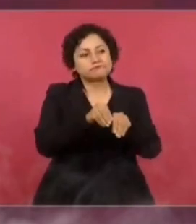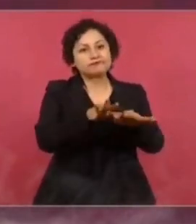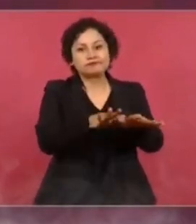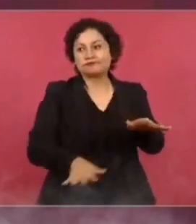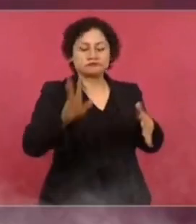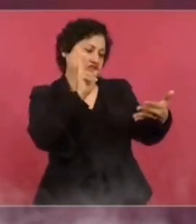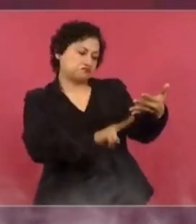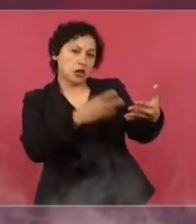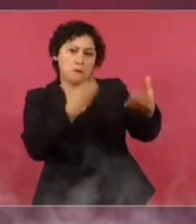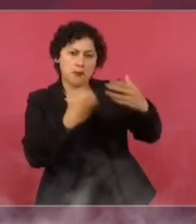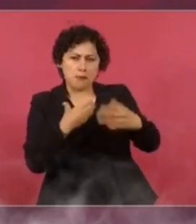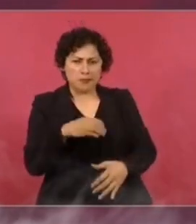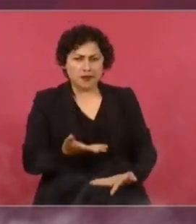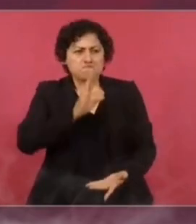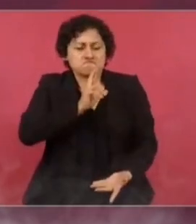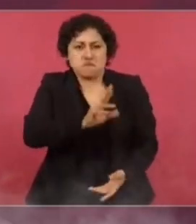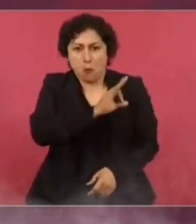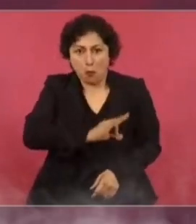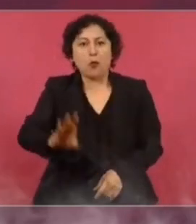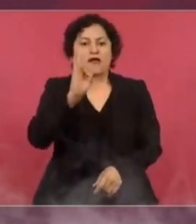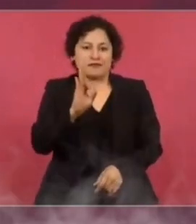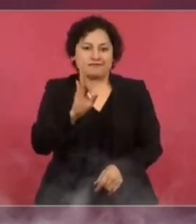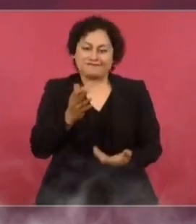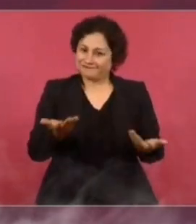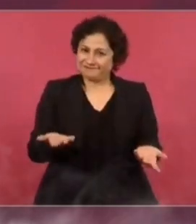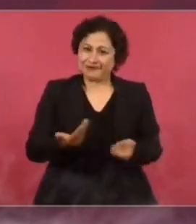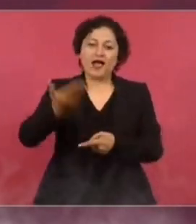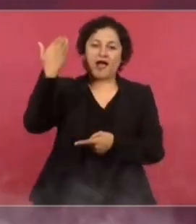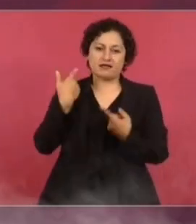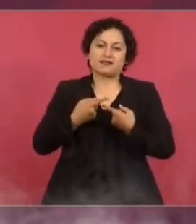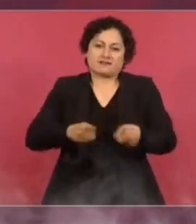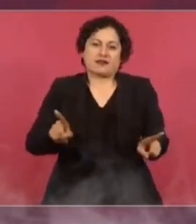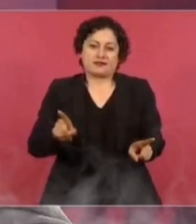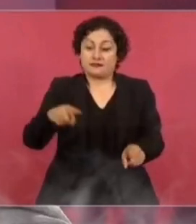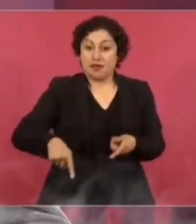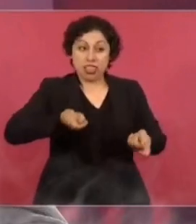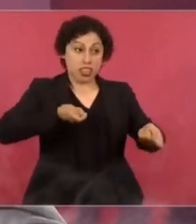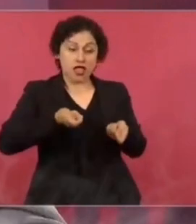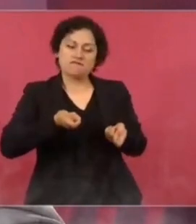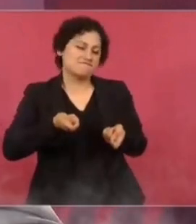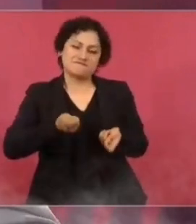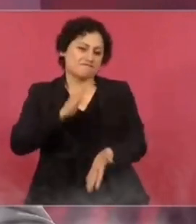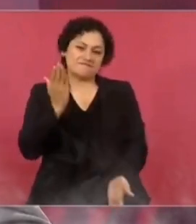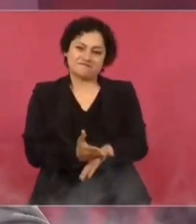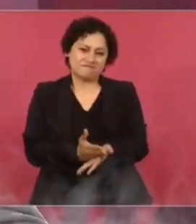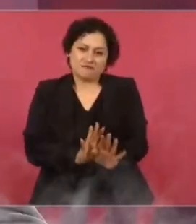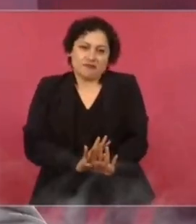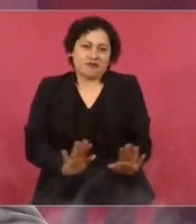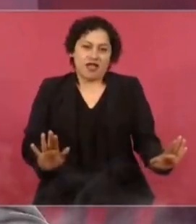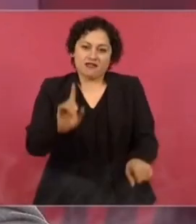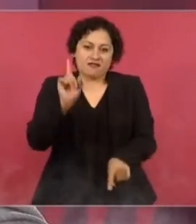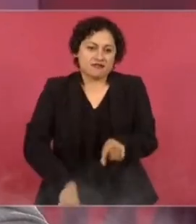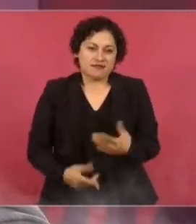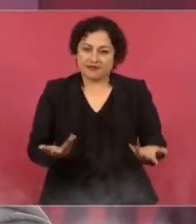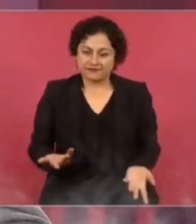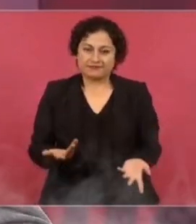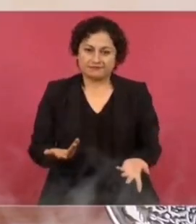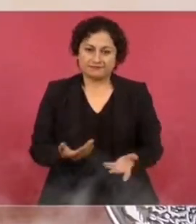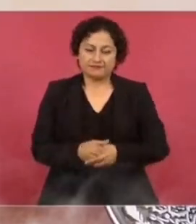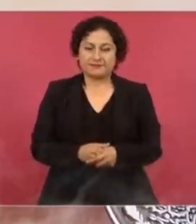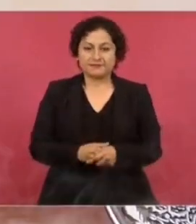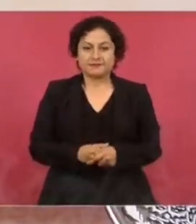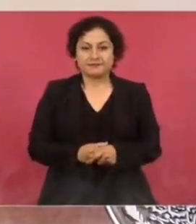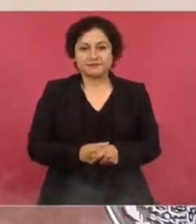Y todo el mundo está opinando. Y ya se rompió el control ese absoluto que se tenía sobre los medios